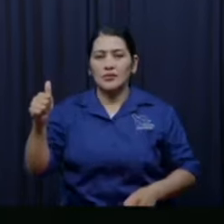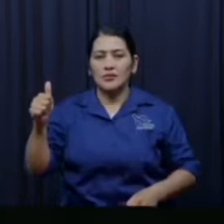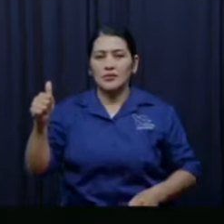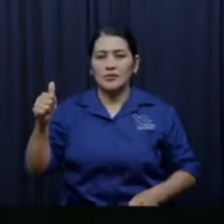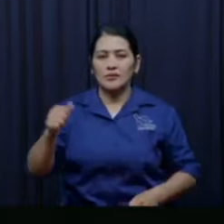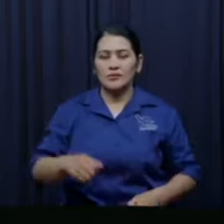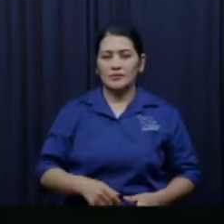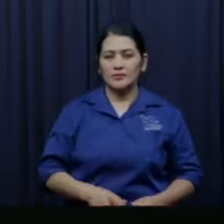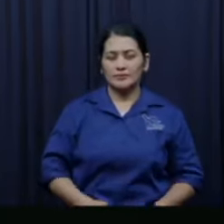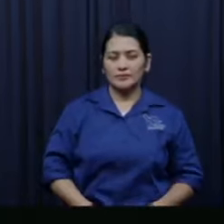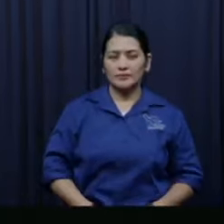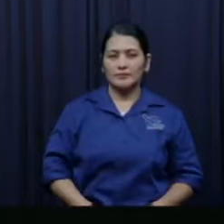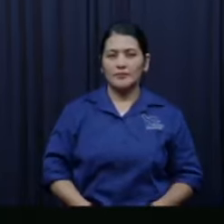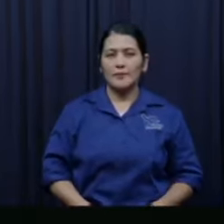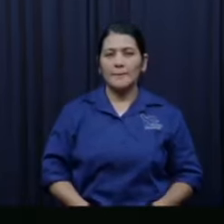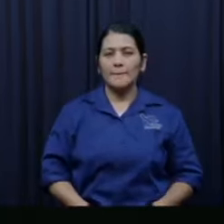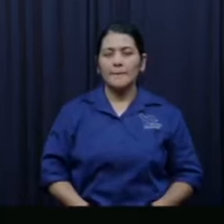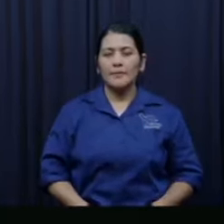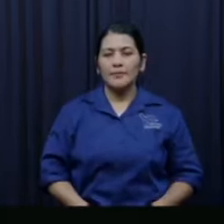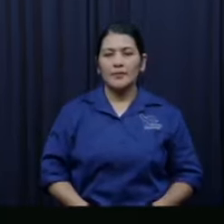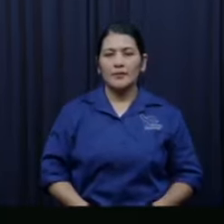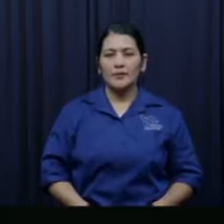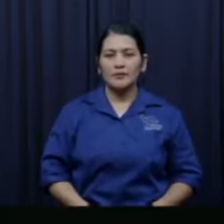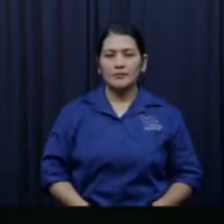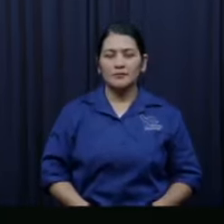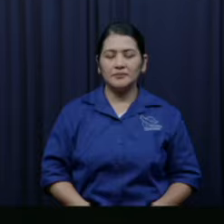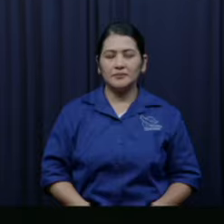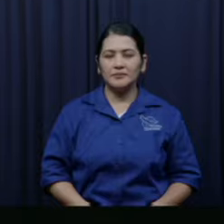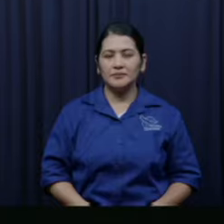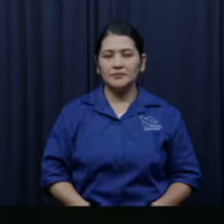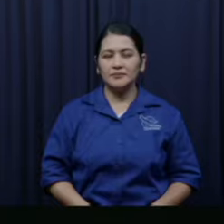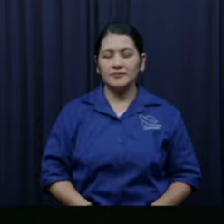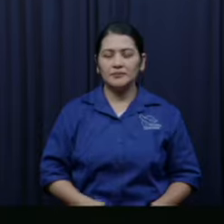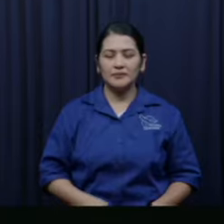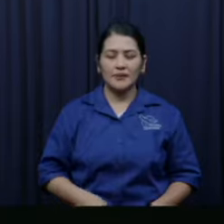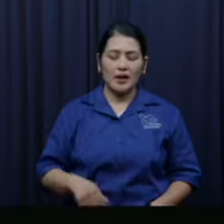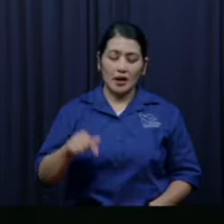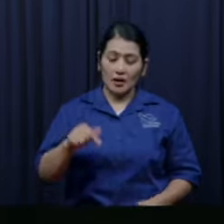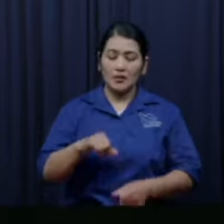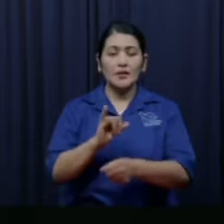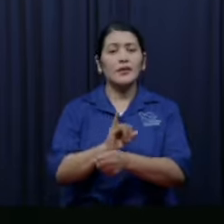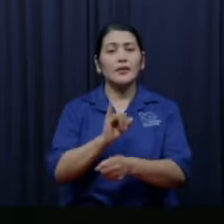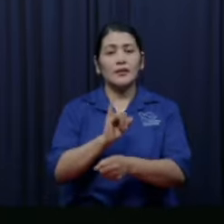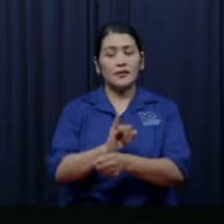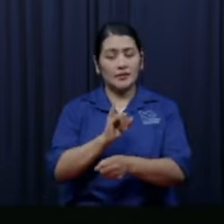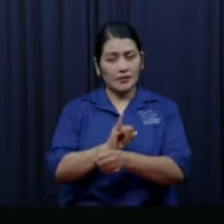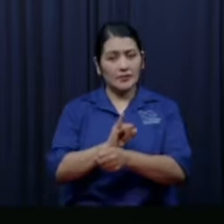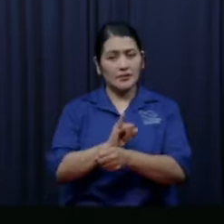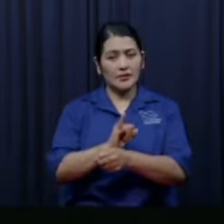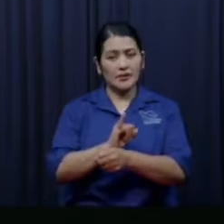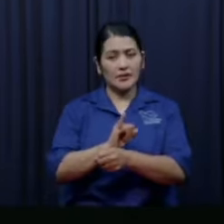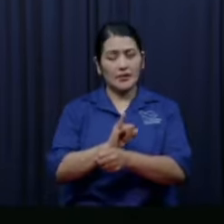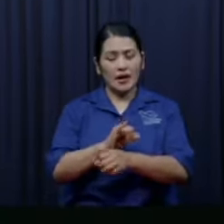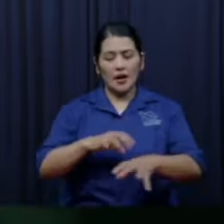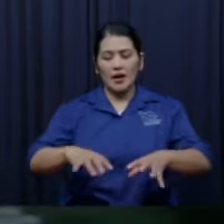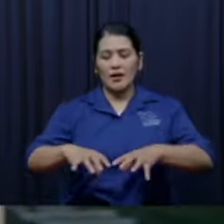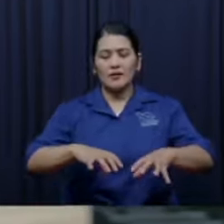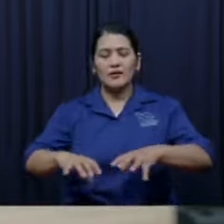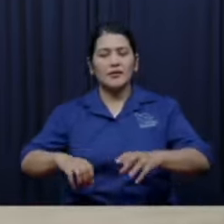le gusta la adrenalina venga ayúdenos para desenchamucar gente cuando se manifiesta el demonio viera que adrenalina esos son los que se le dan